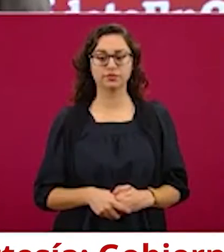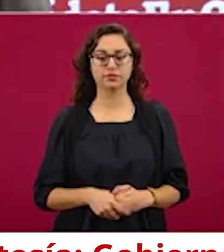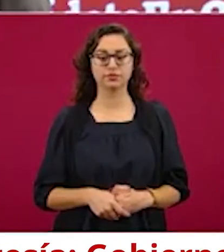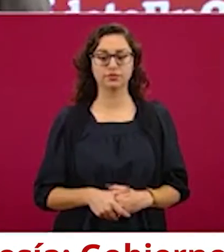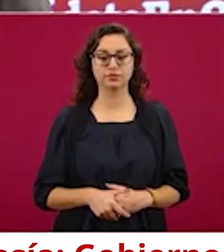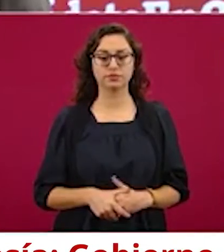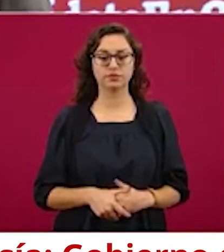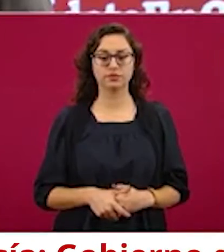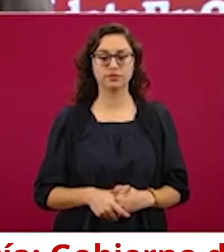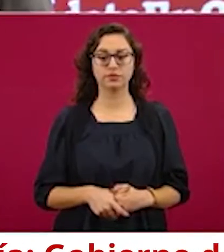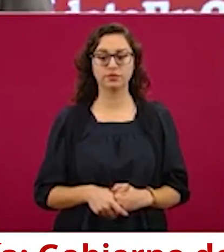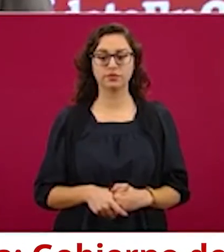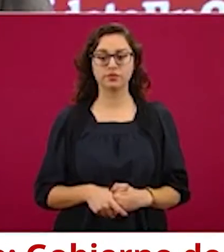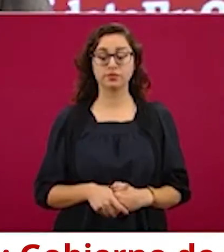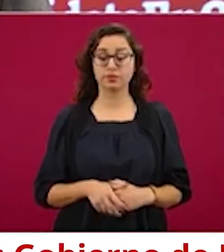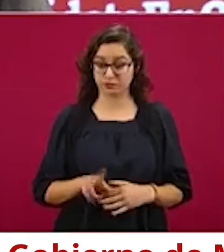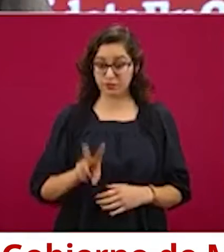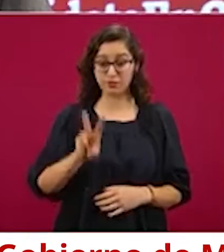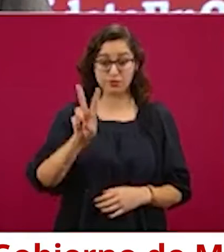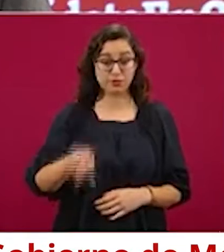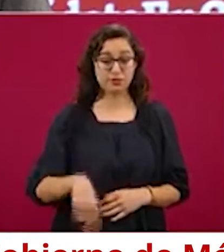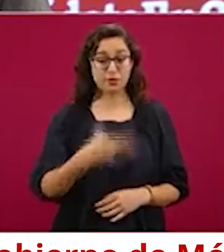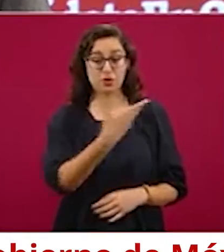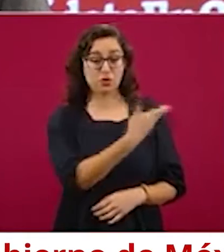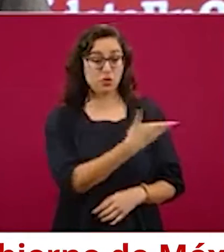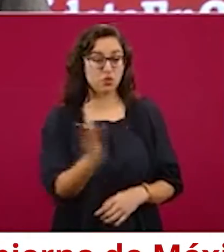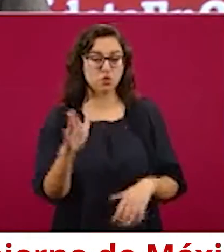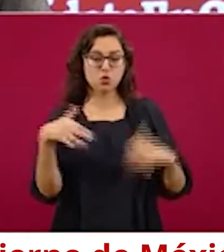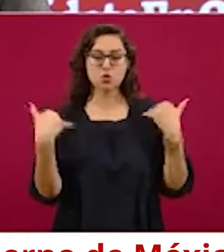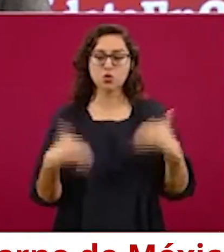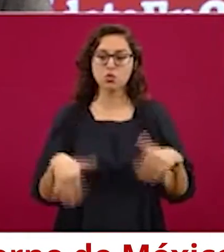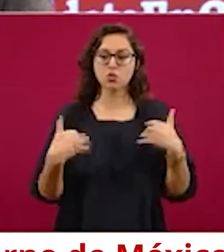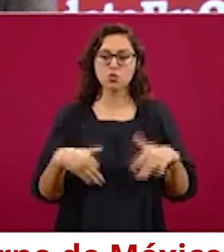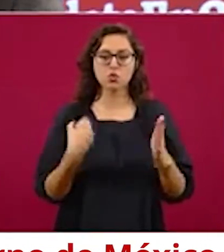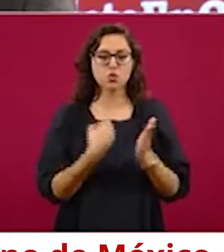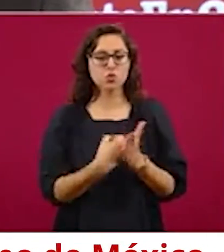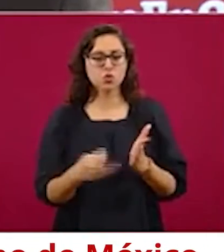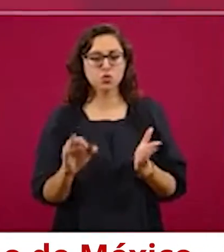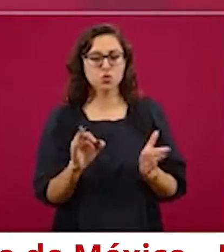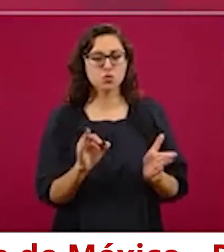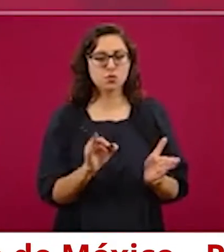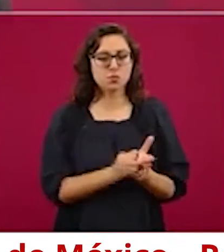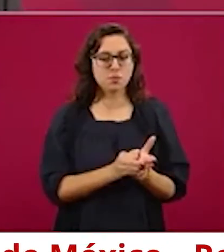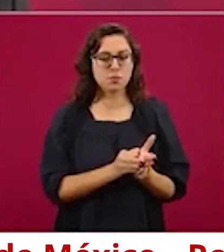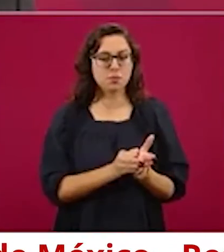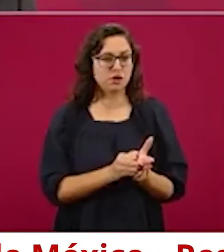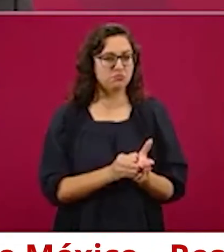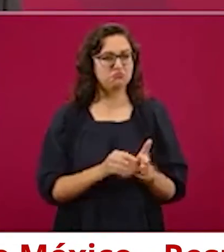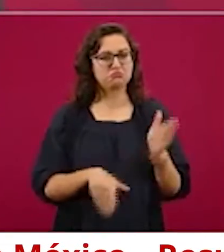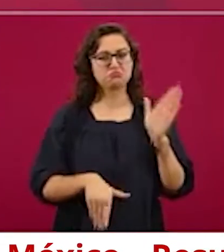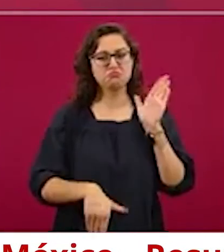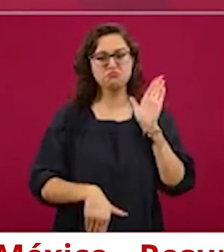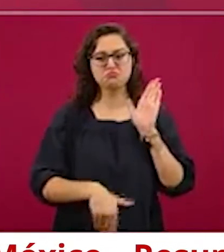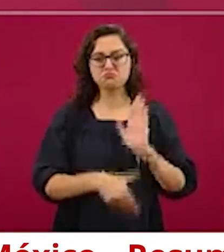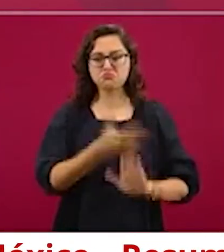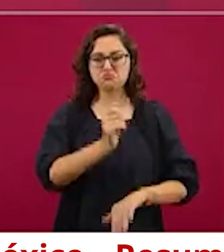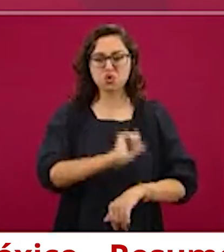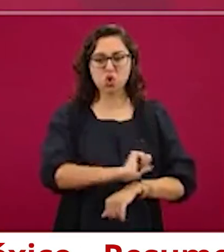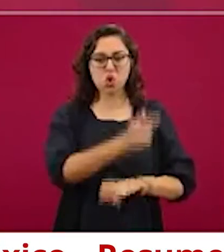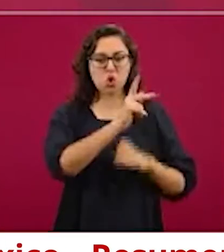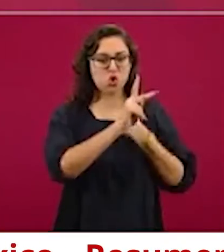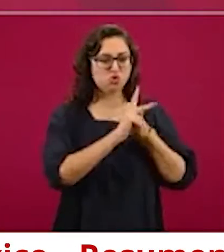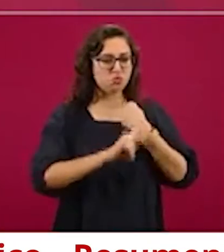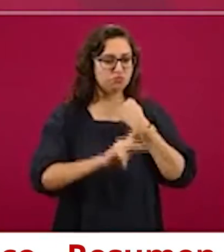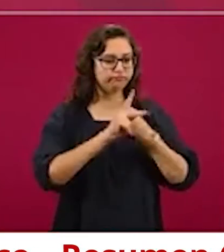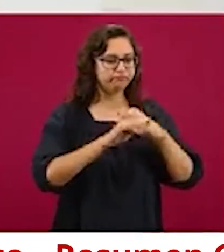un acto de heroísmo. que a buscarse la vida, salen